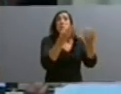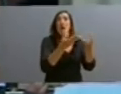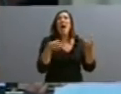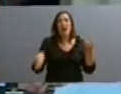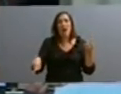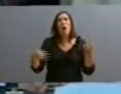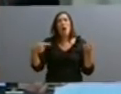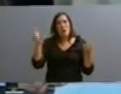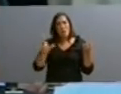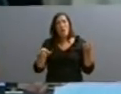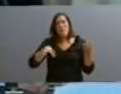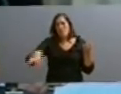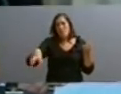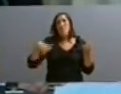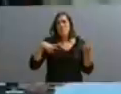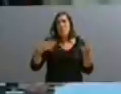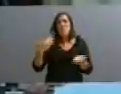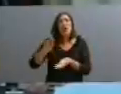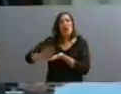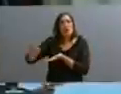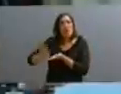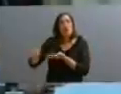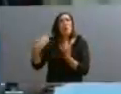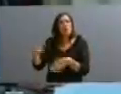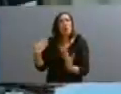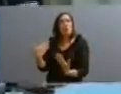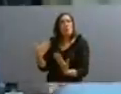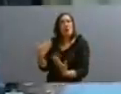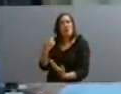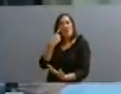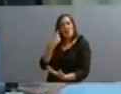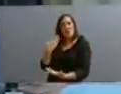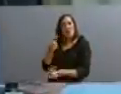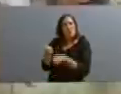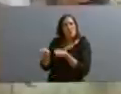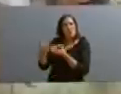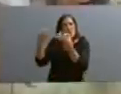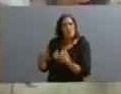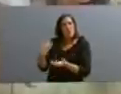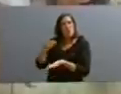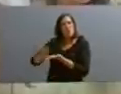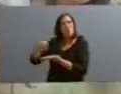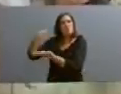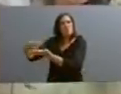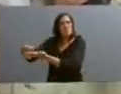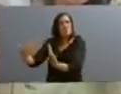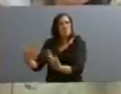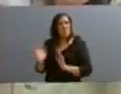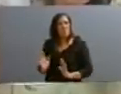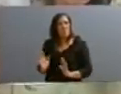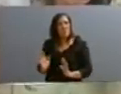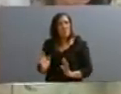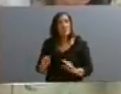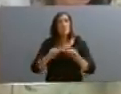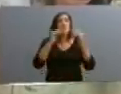endeudarse de una manera que es absolutamente manejable. Similar situación se presentó en analizar el nivel de endeudamiento externo del